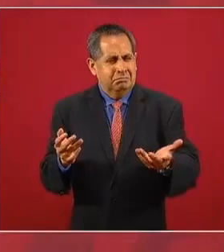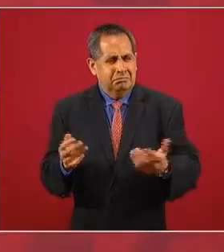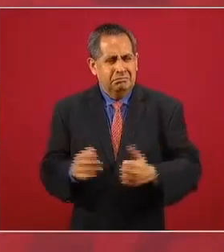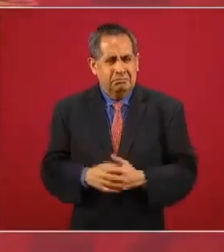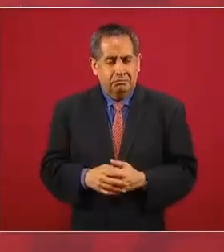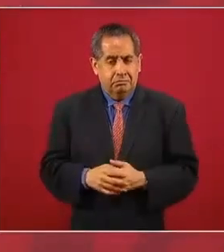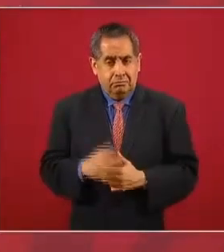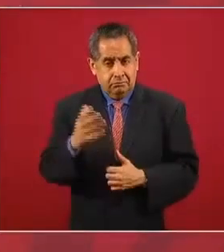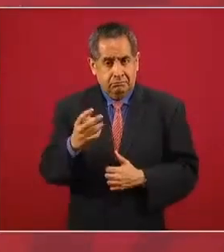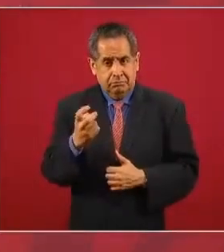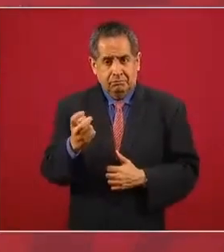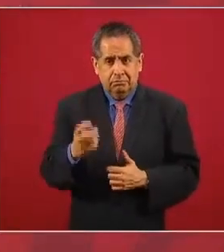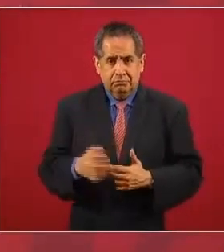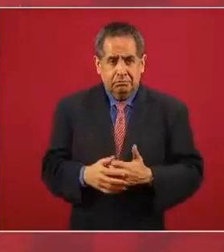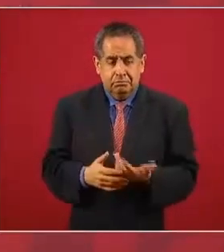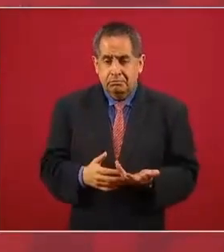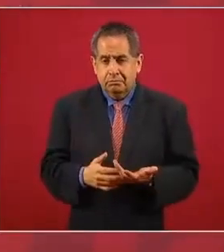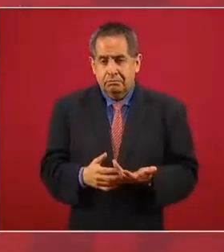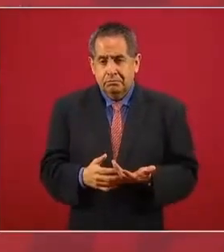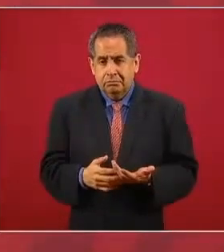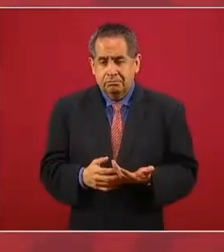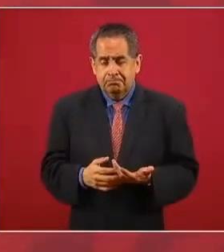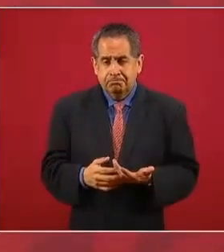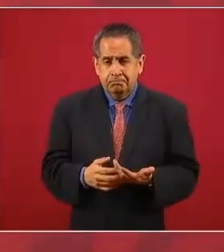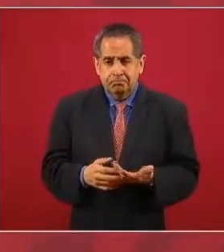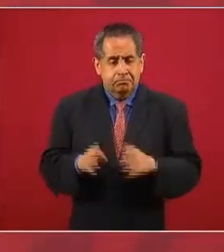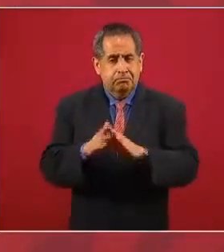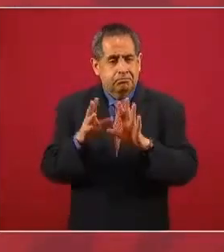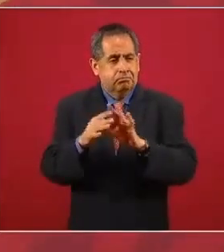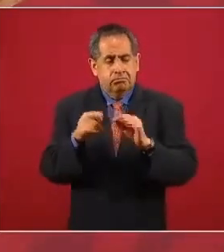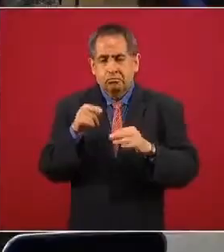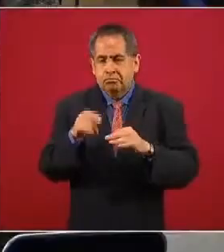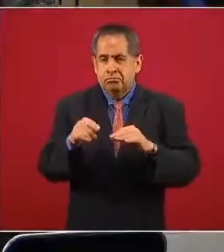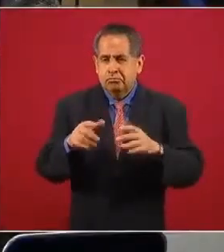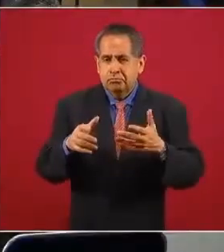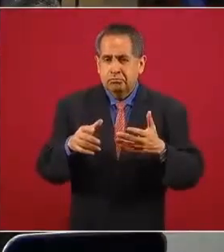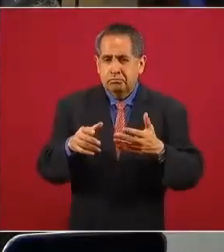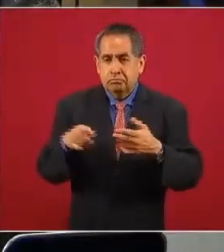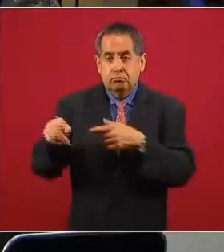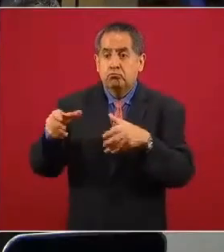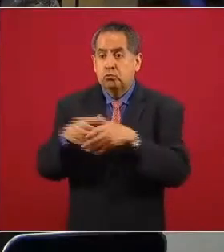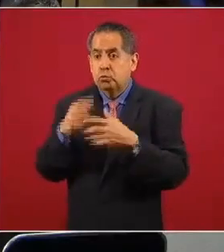Sí, pero eso sí los une, quién sabe por qué.